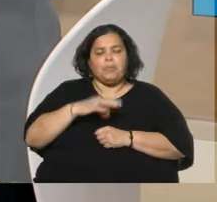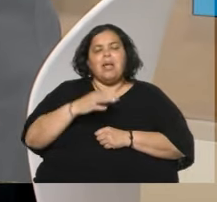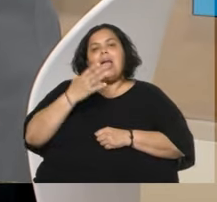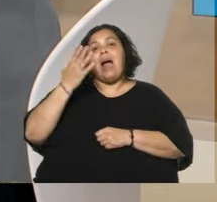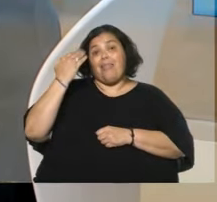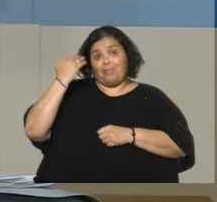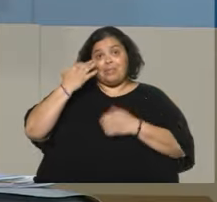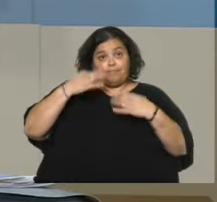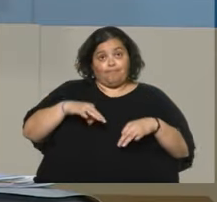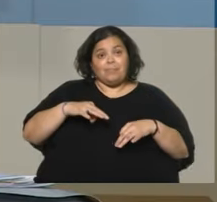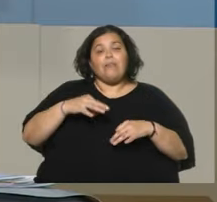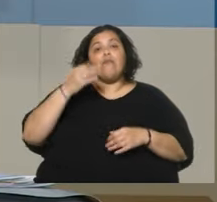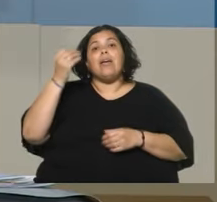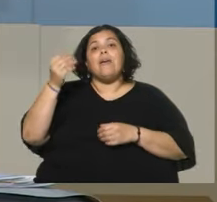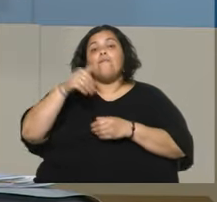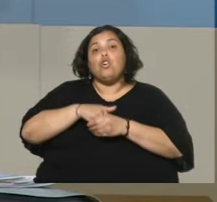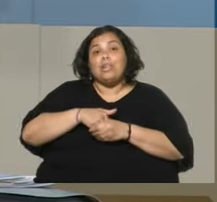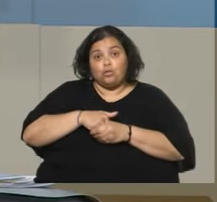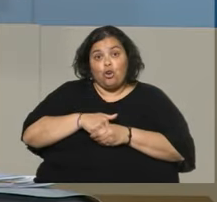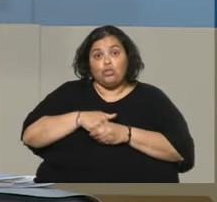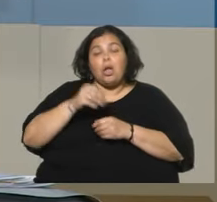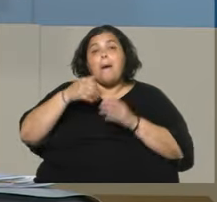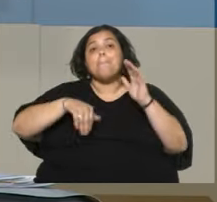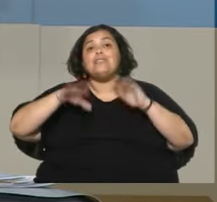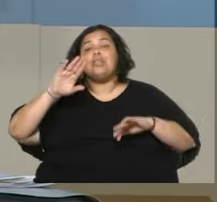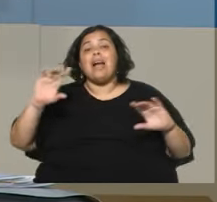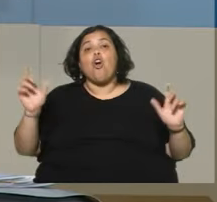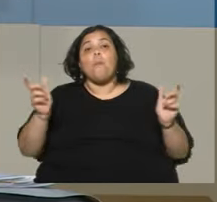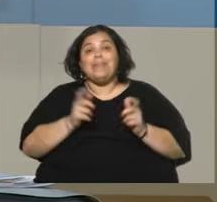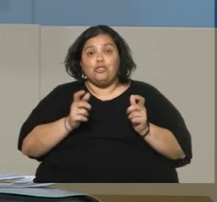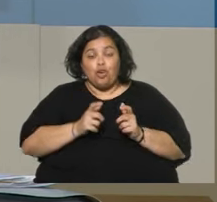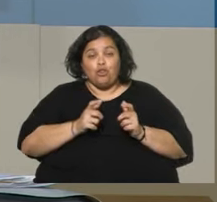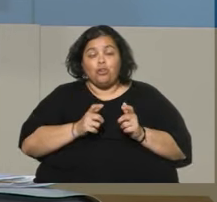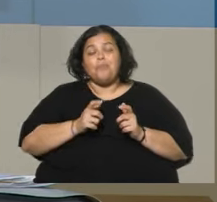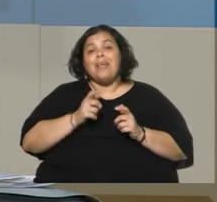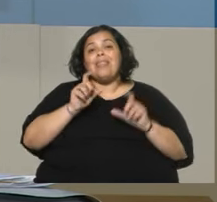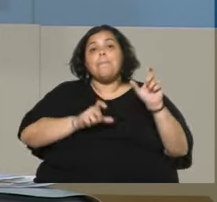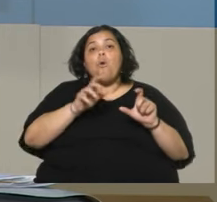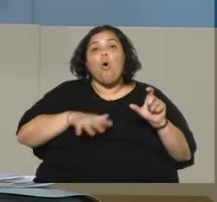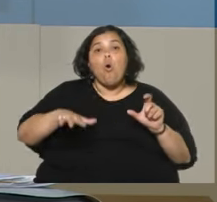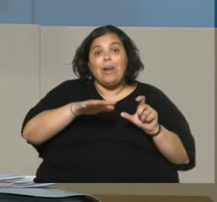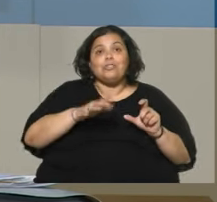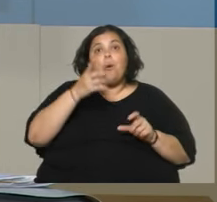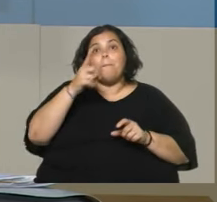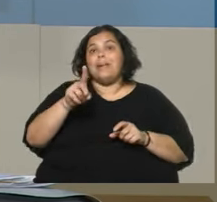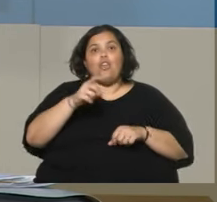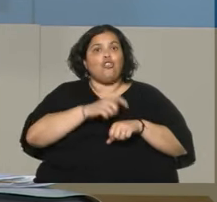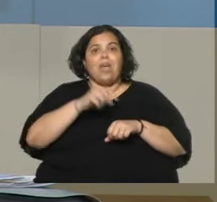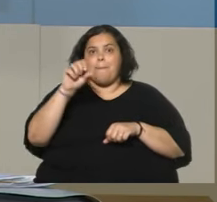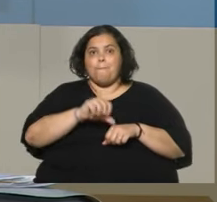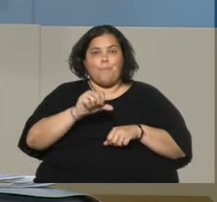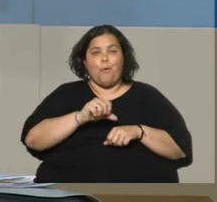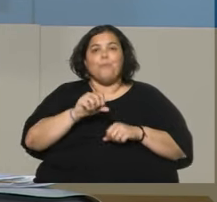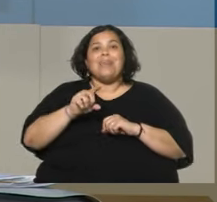Tuvo votación por mayoría en la Comisión de Población y Desarrollo de la Cámara Nuestra, no dio tiempo al Pleno, nos tocó,